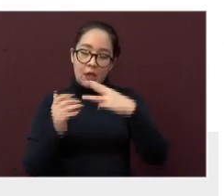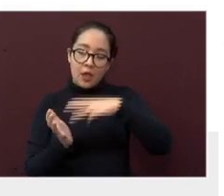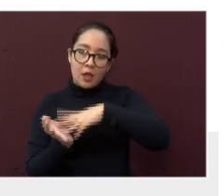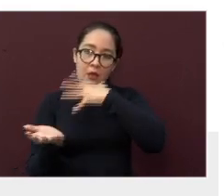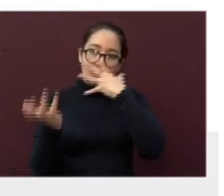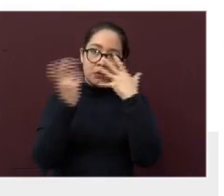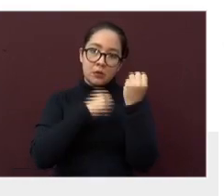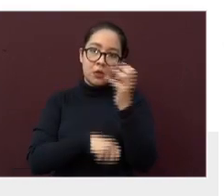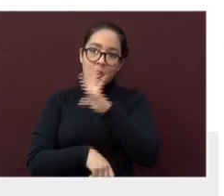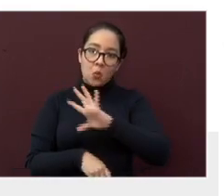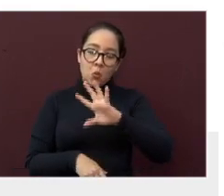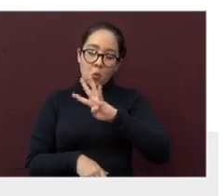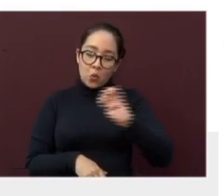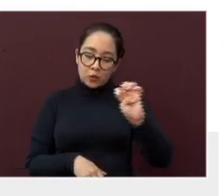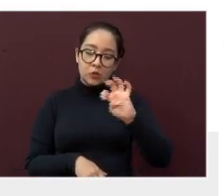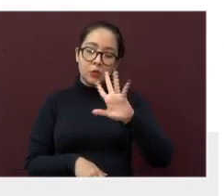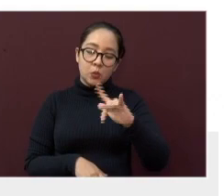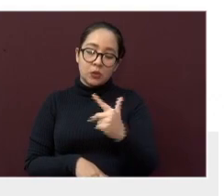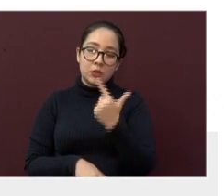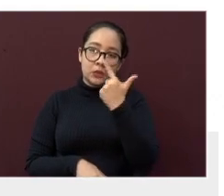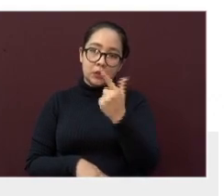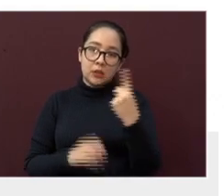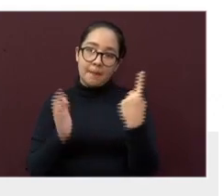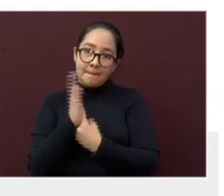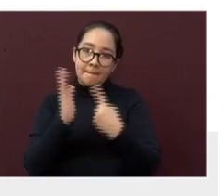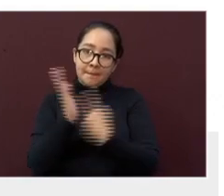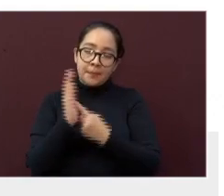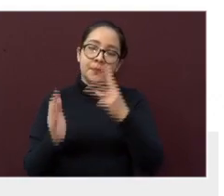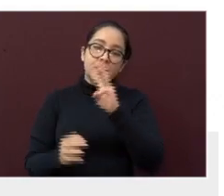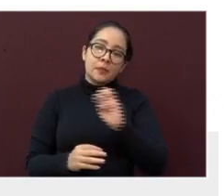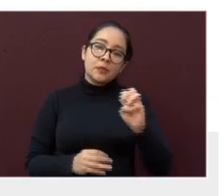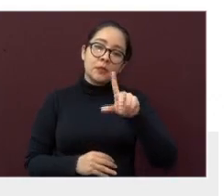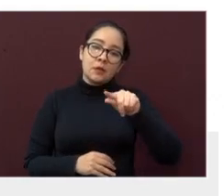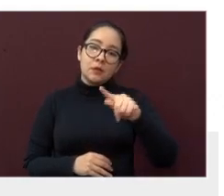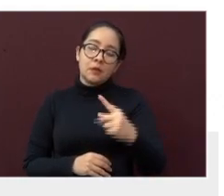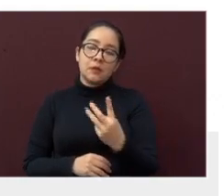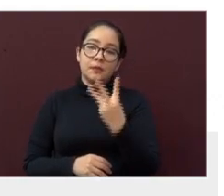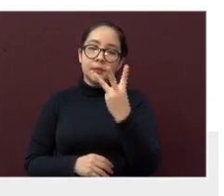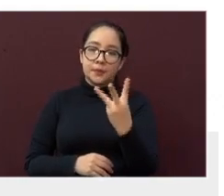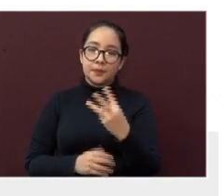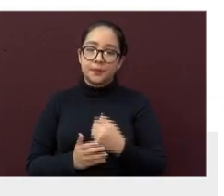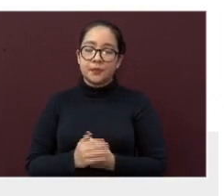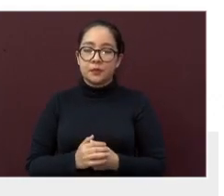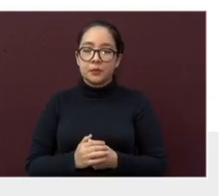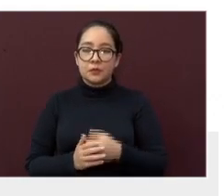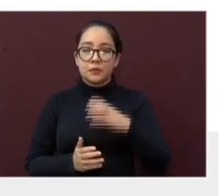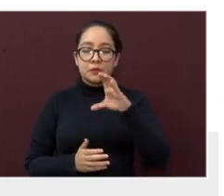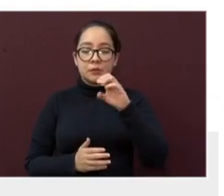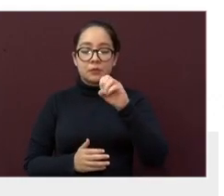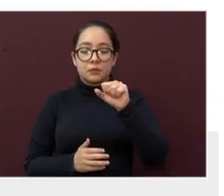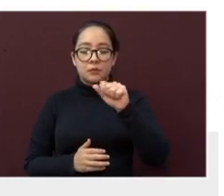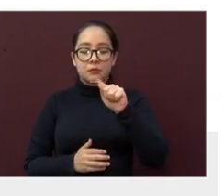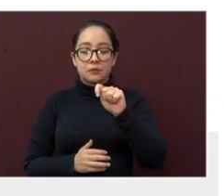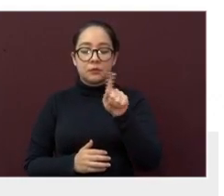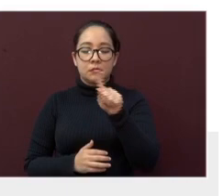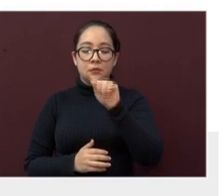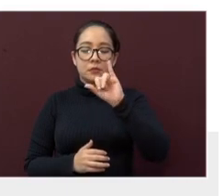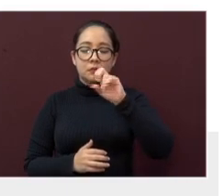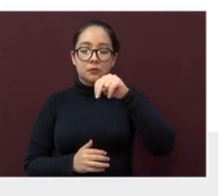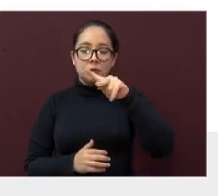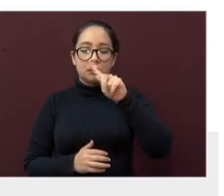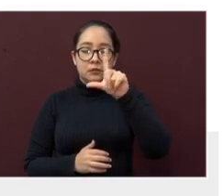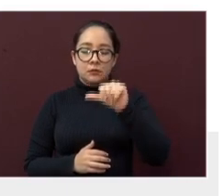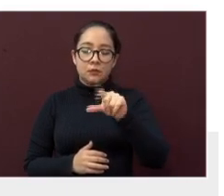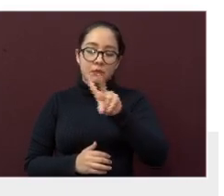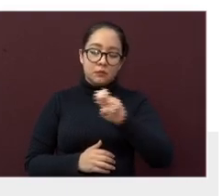457. Papantla, 373. Y Coatzintla, 246.